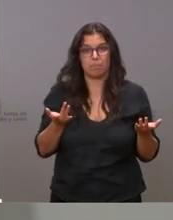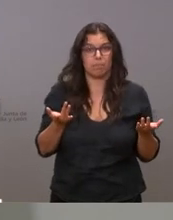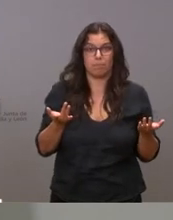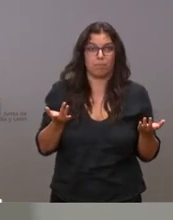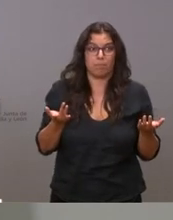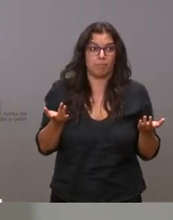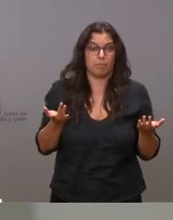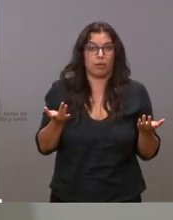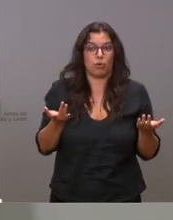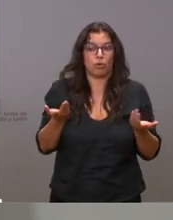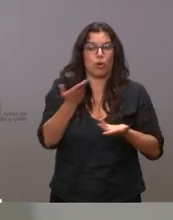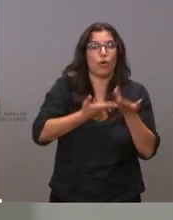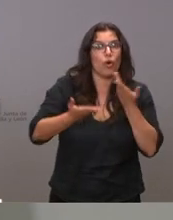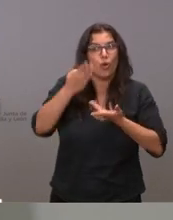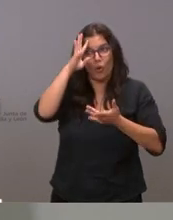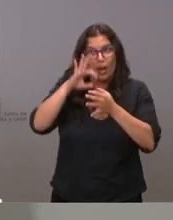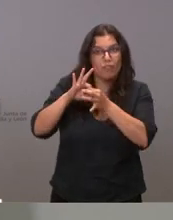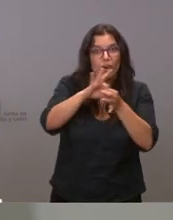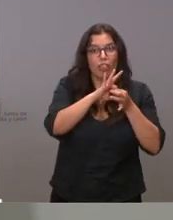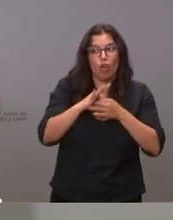¿en qué consiste la colaboración del gobierno?